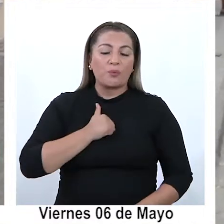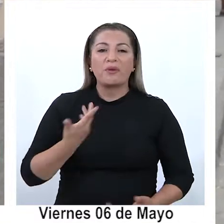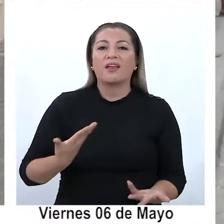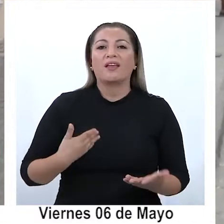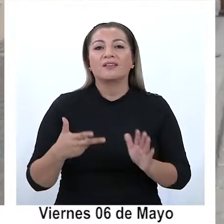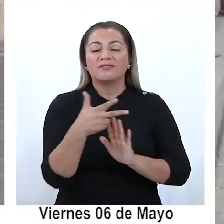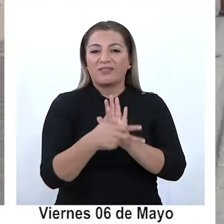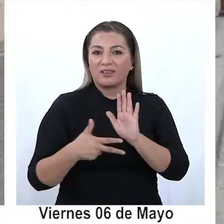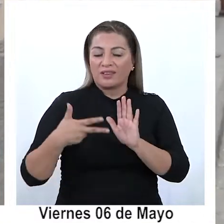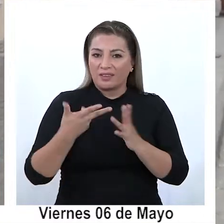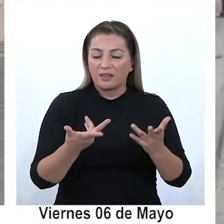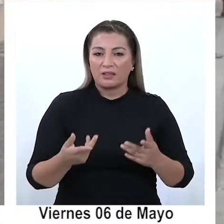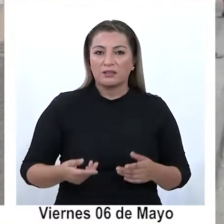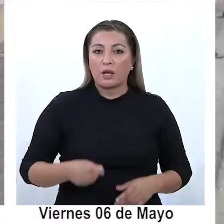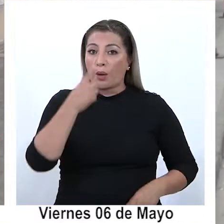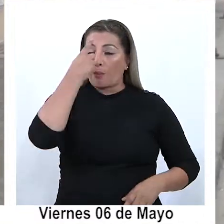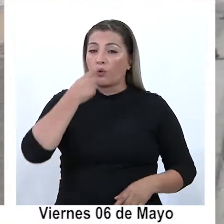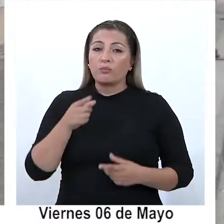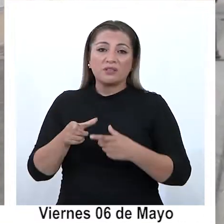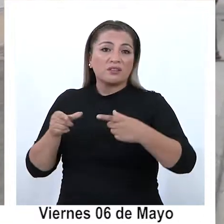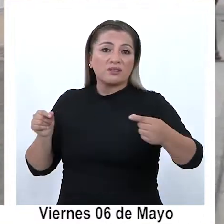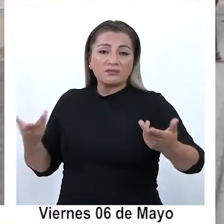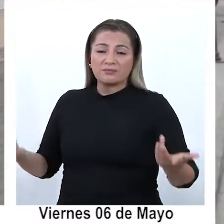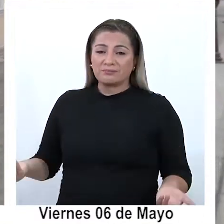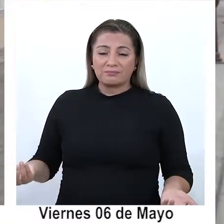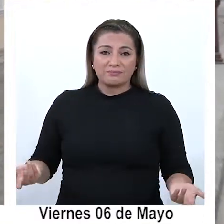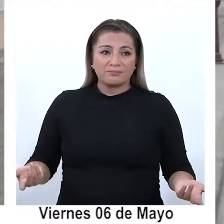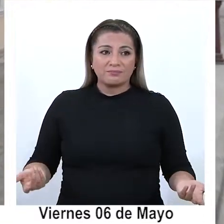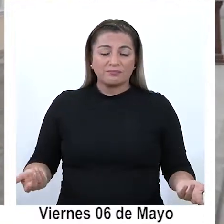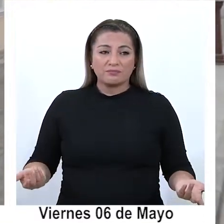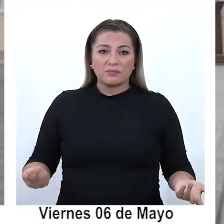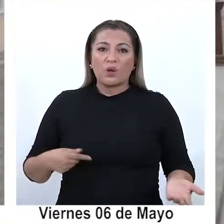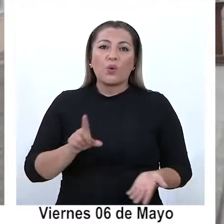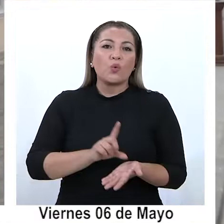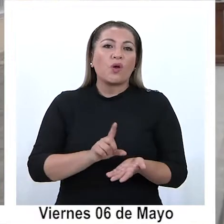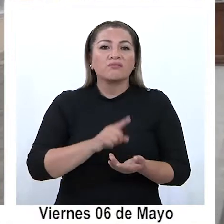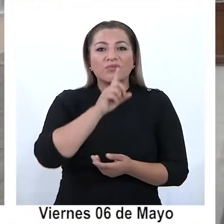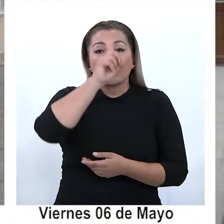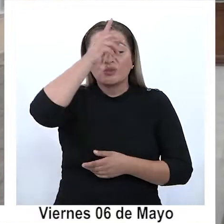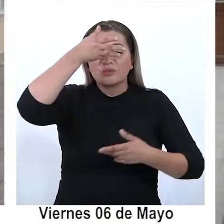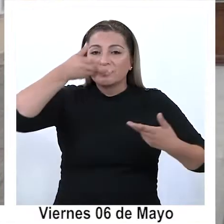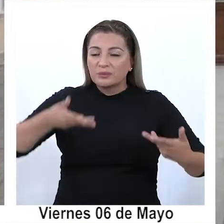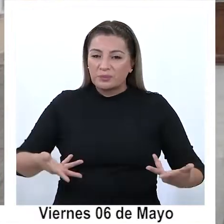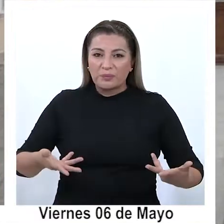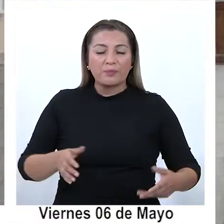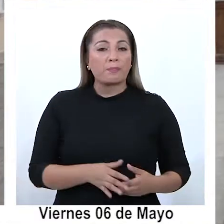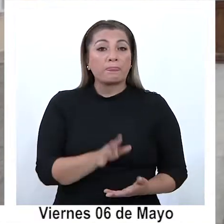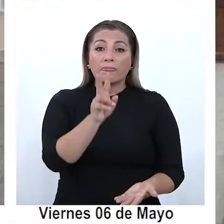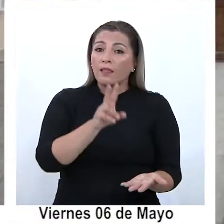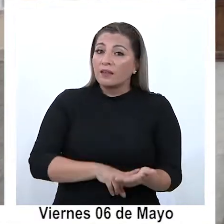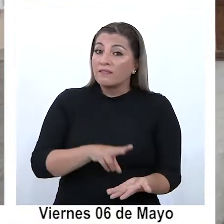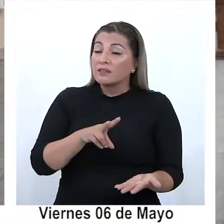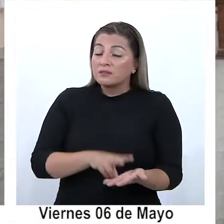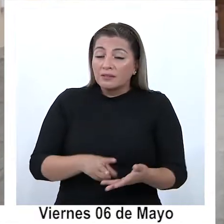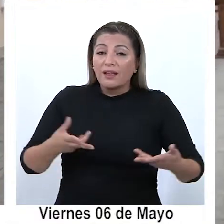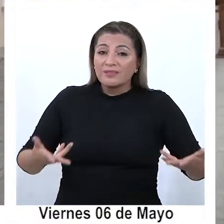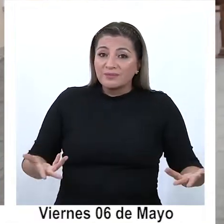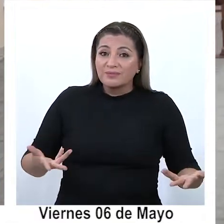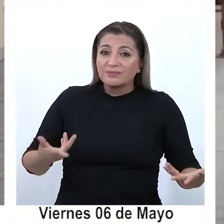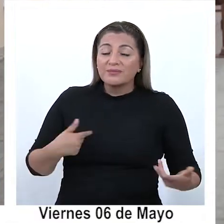calle Baquedano por monumentos nacionales o zona típica. Así es que de verdad, de verdad